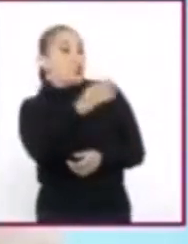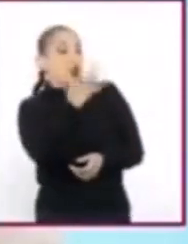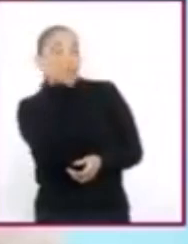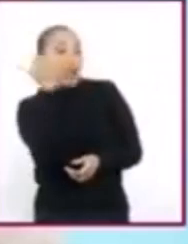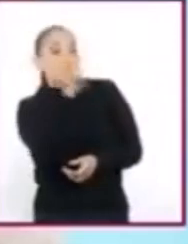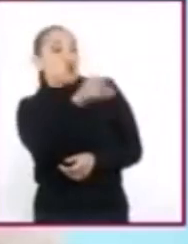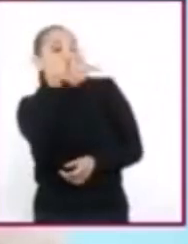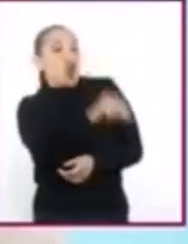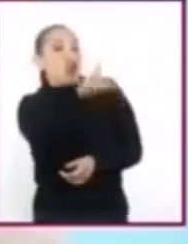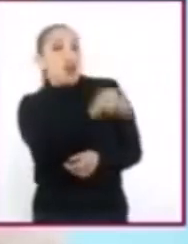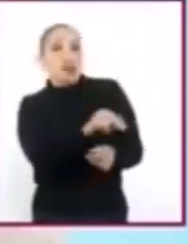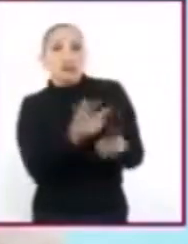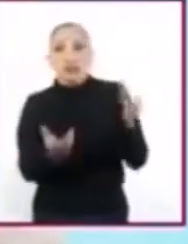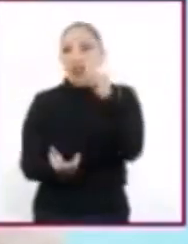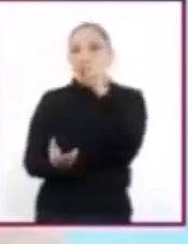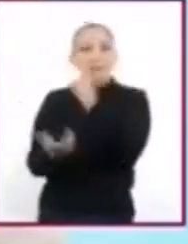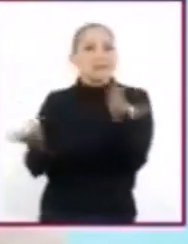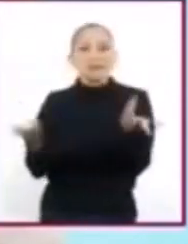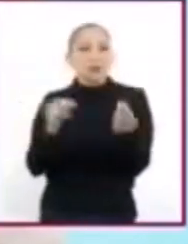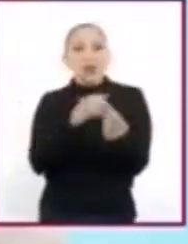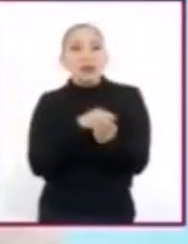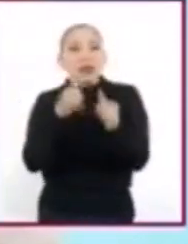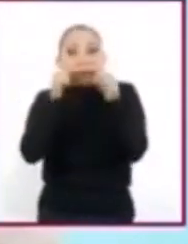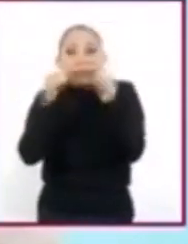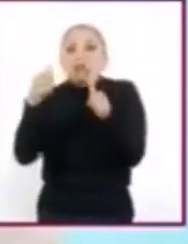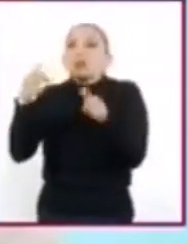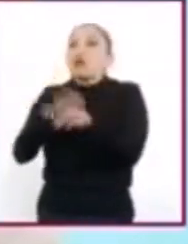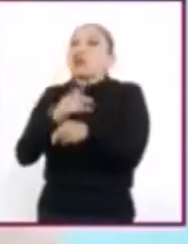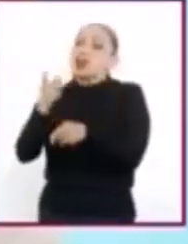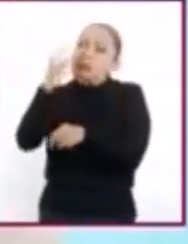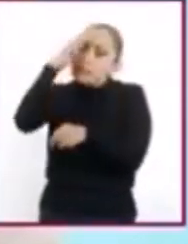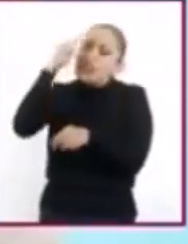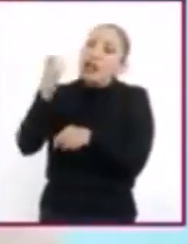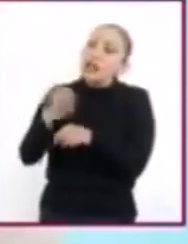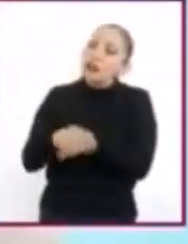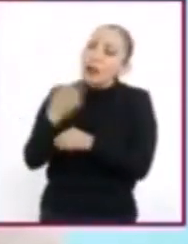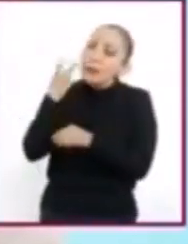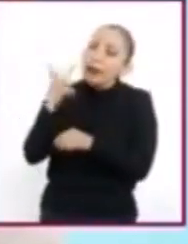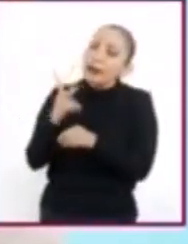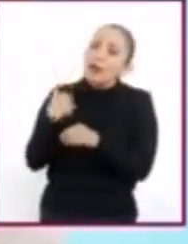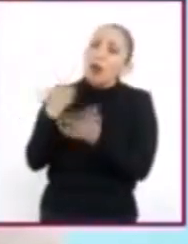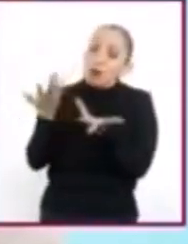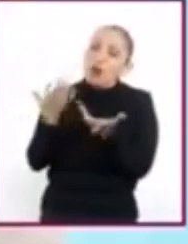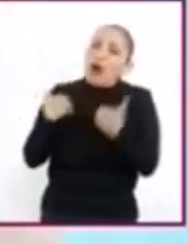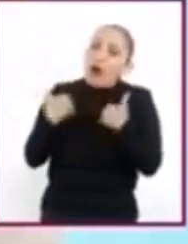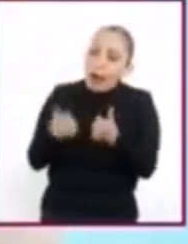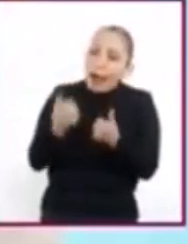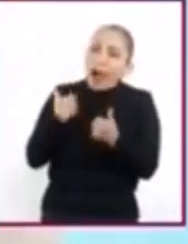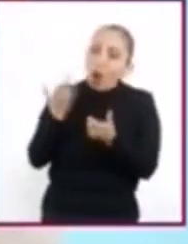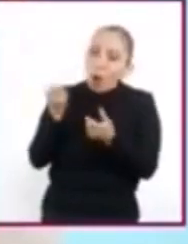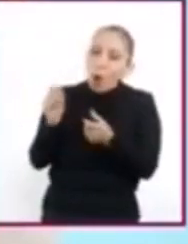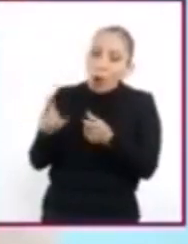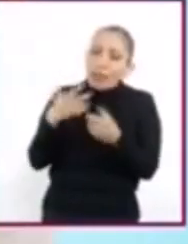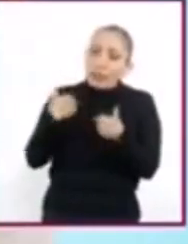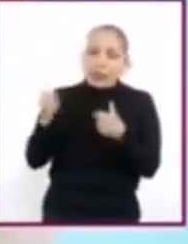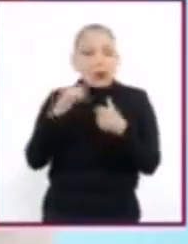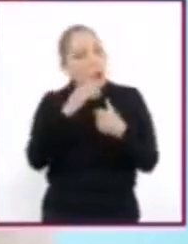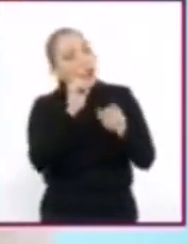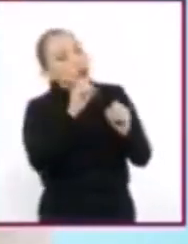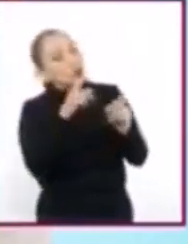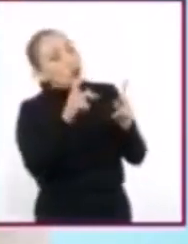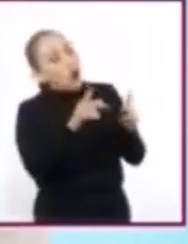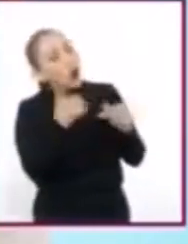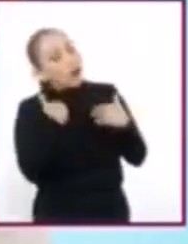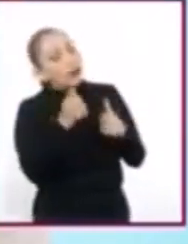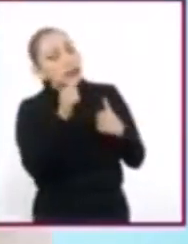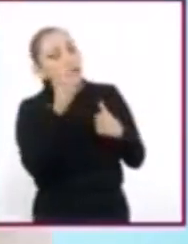a la otra persona de antemano. Hay que escuchar sus razones y ser empáticos buscando ponerse en su lugar, preguntándose por